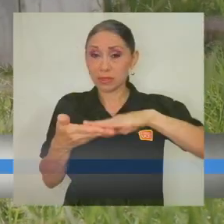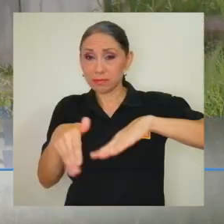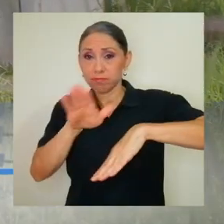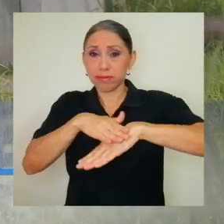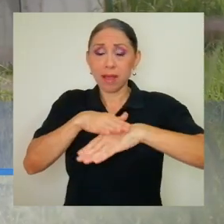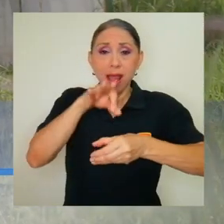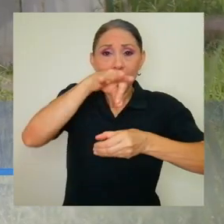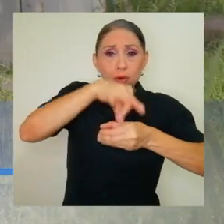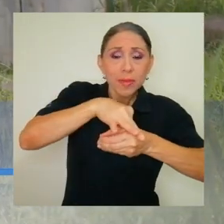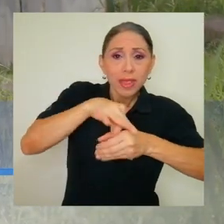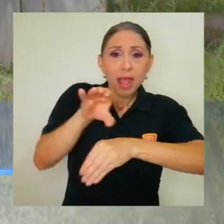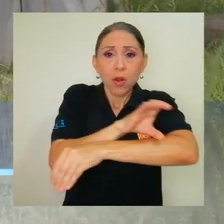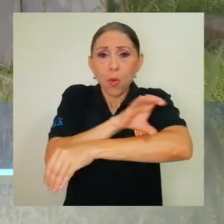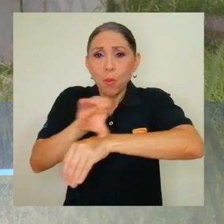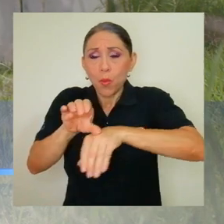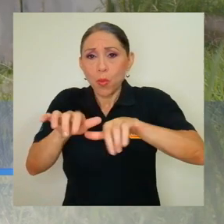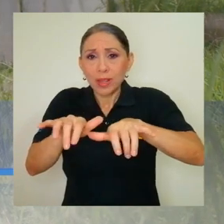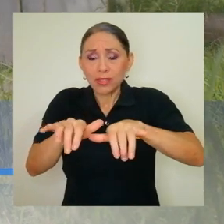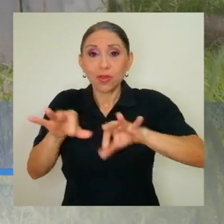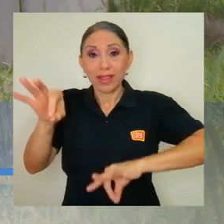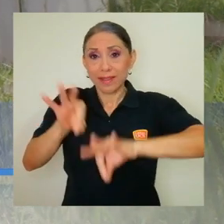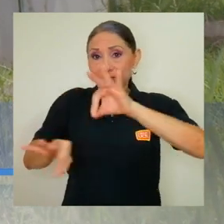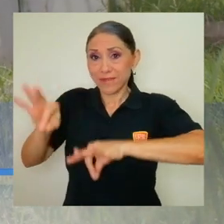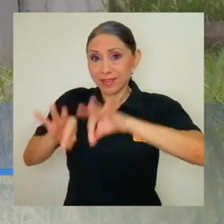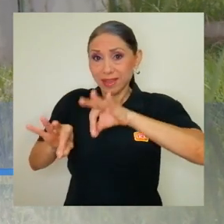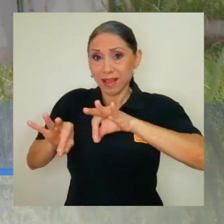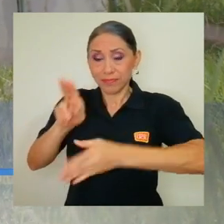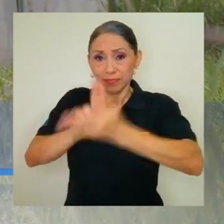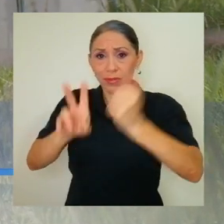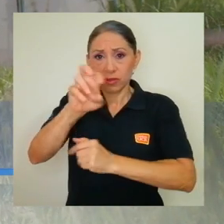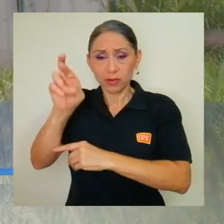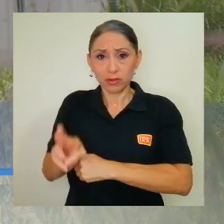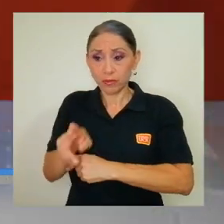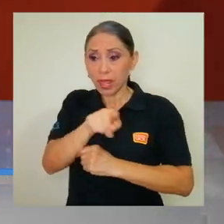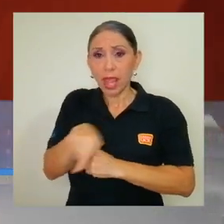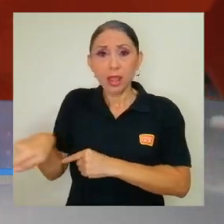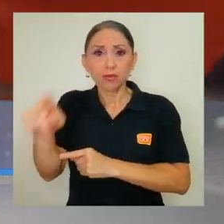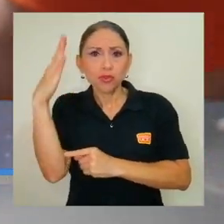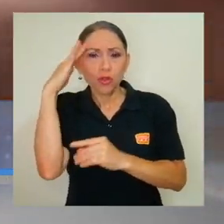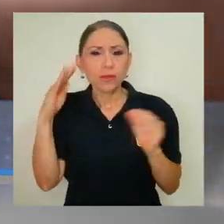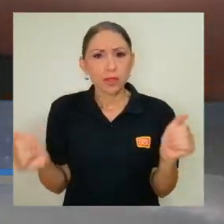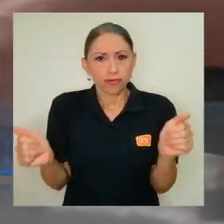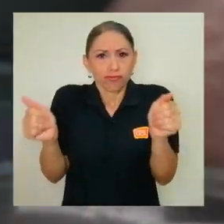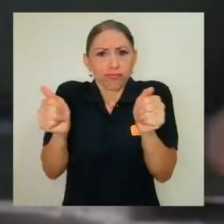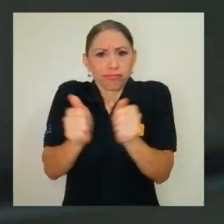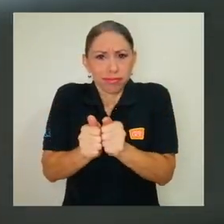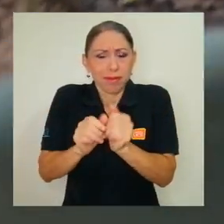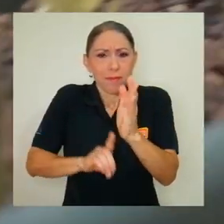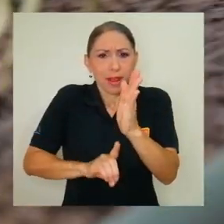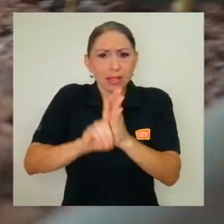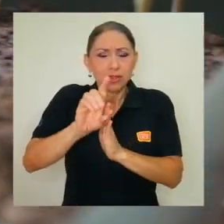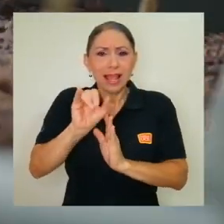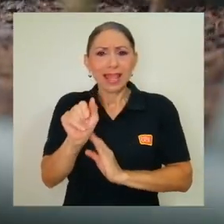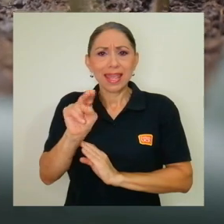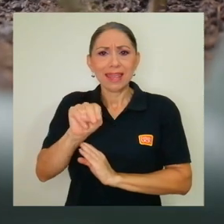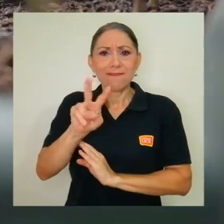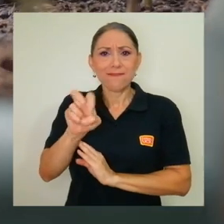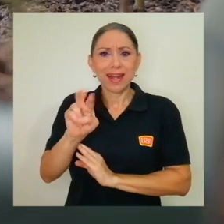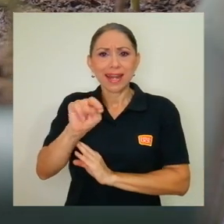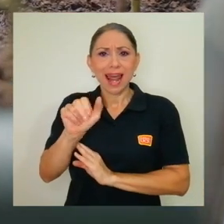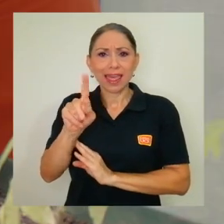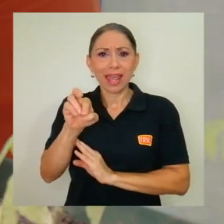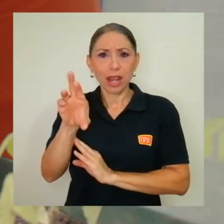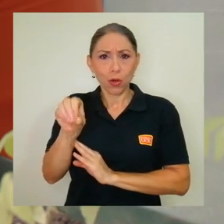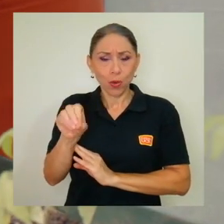Expertos en agronomía, computación y física de la Universidad de Costa Rica unieron sus conocimientos para desarrollar un invernadero